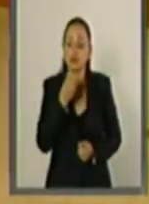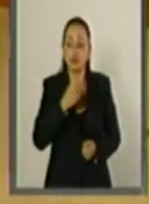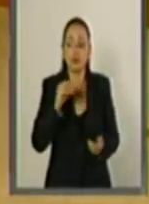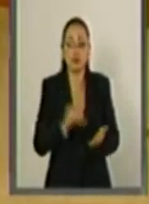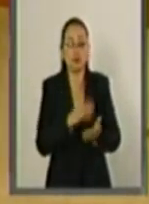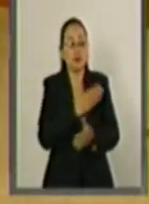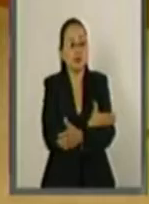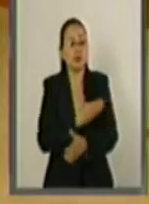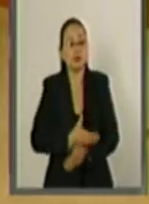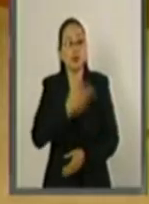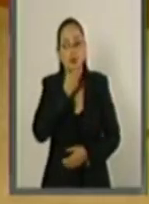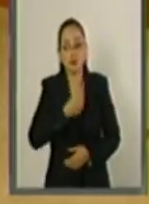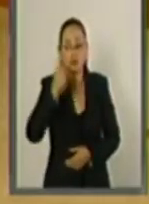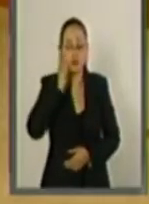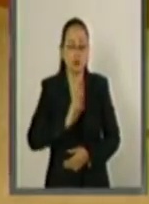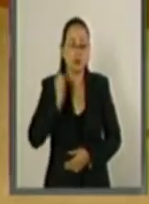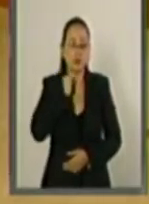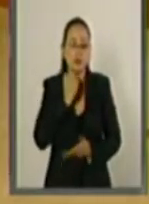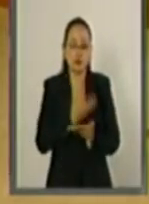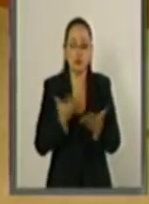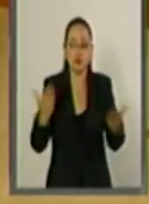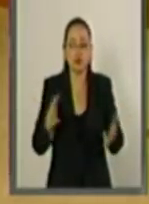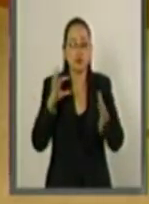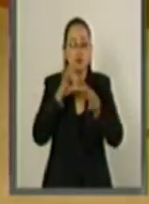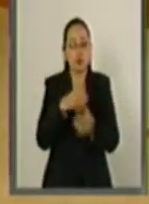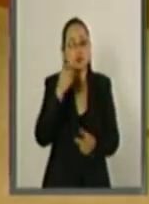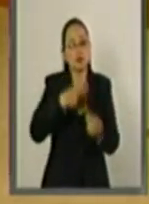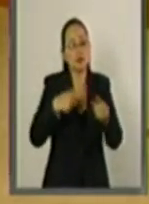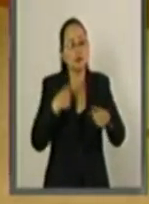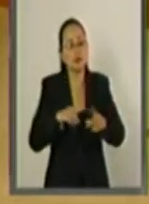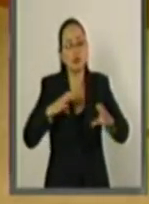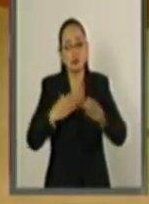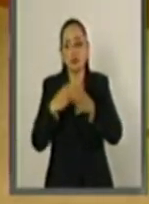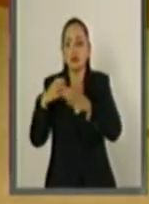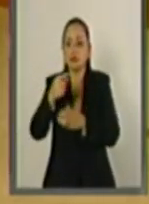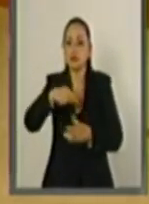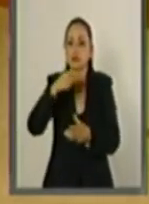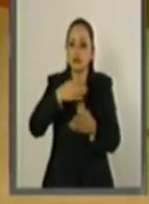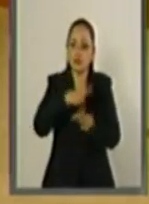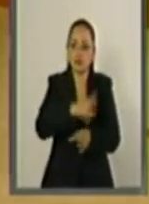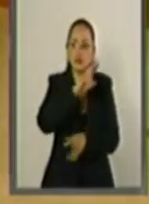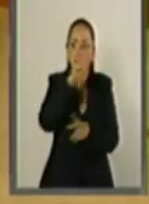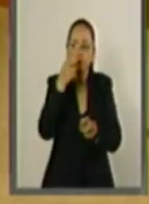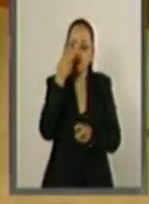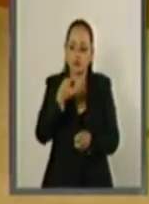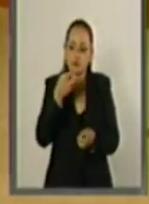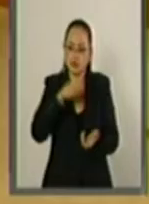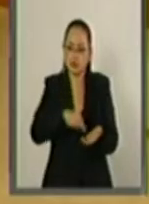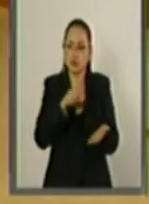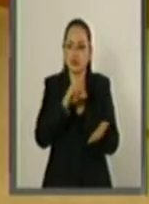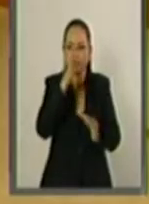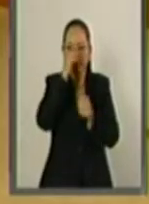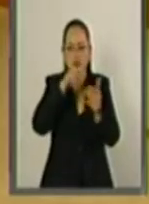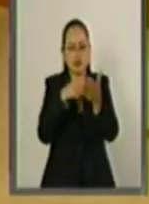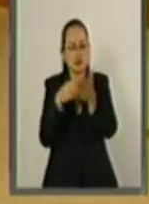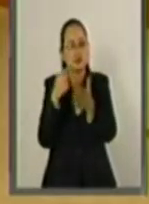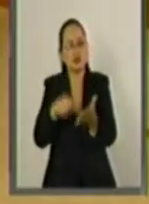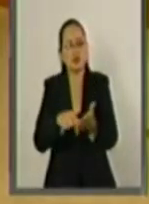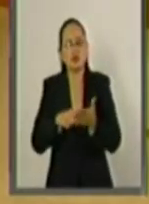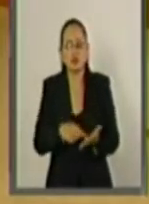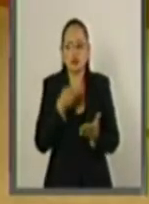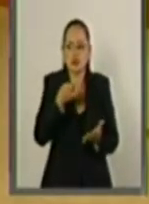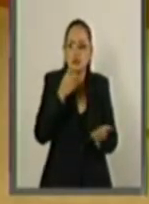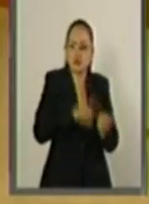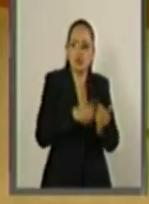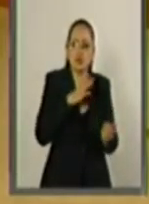senadores y senadoras, y debido a los consensos que se generaron en torno a los beneficios potenciales de este acuerdo que va a